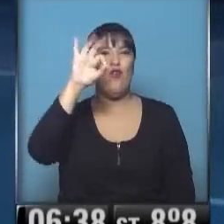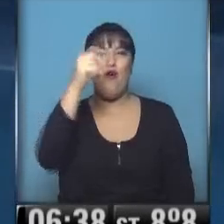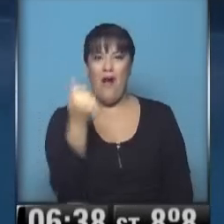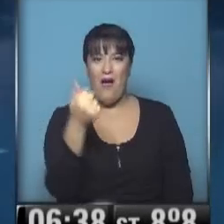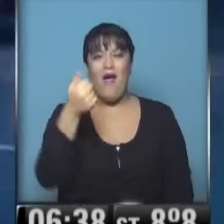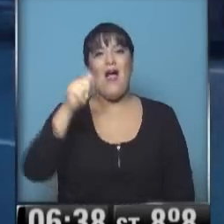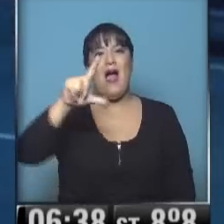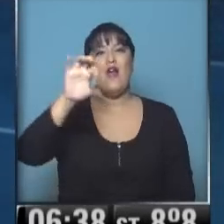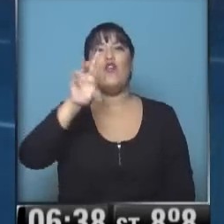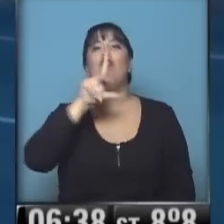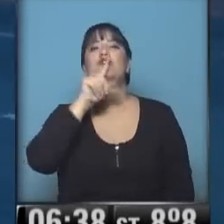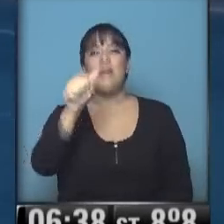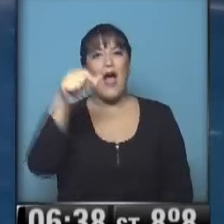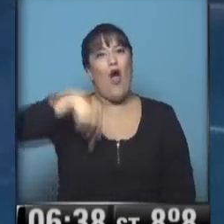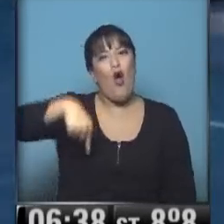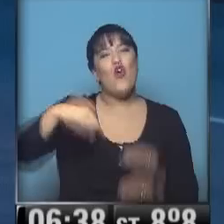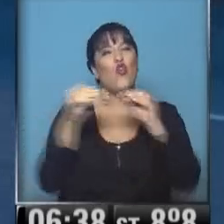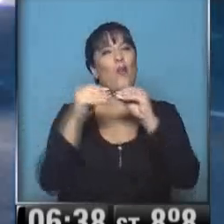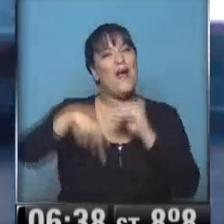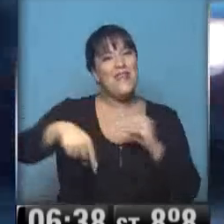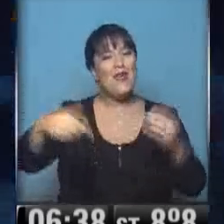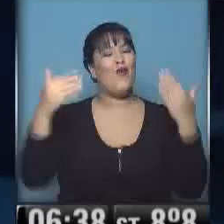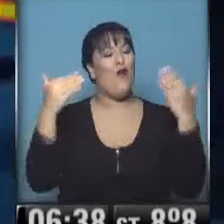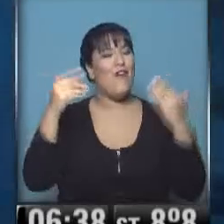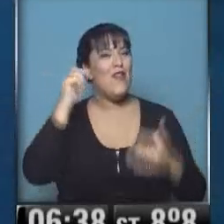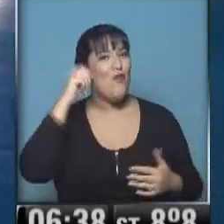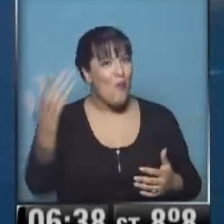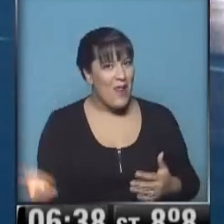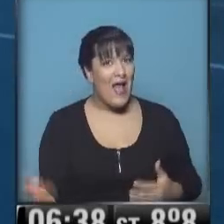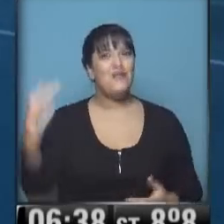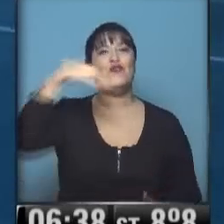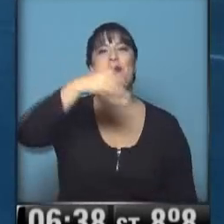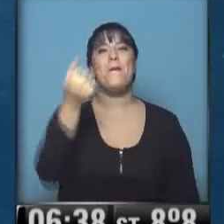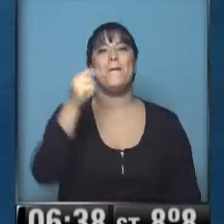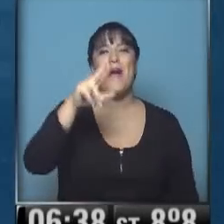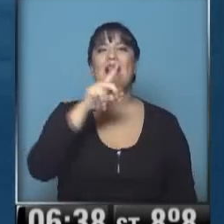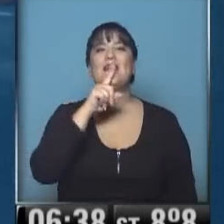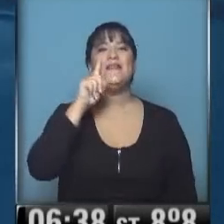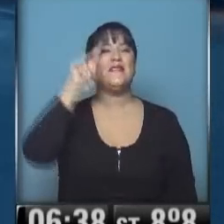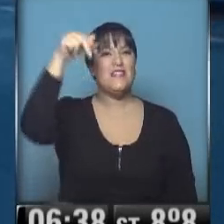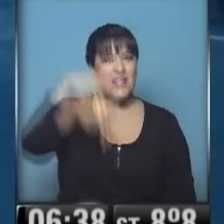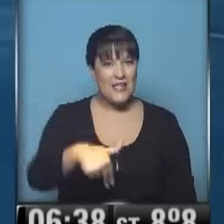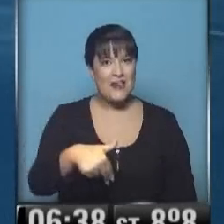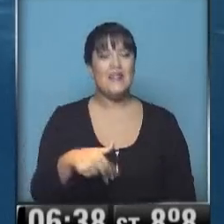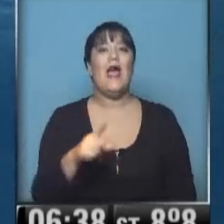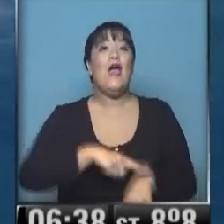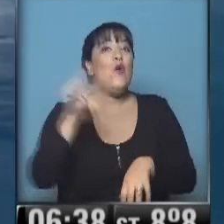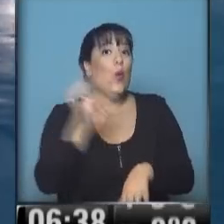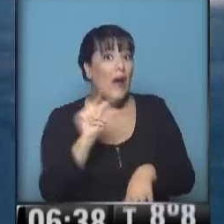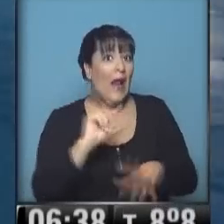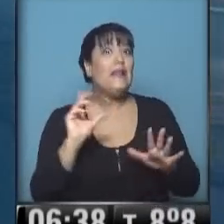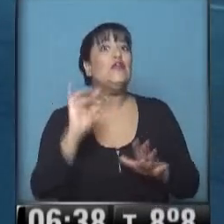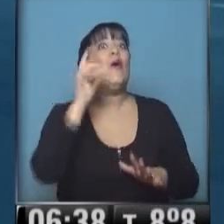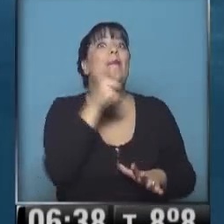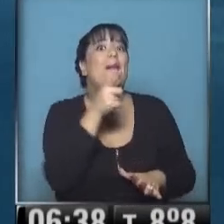que hoy cumple años nuestro compañero. Le mandamos un abrazo y feliz cumpleaños en un ratito nada más. Parece que trajo torta, chicos.